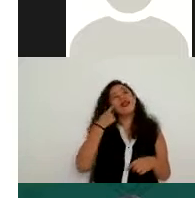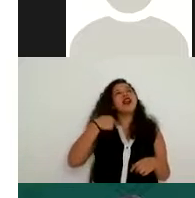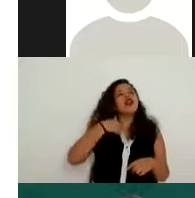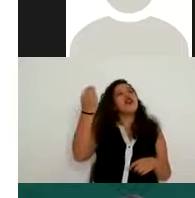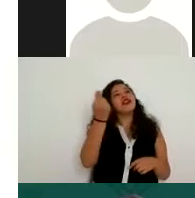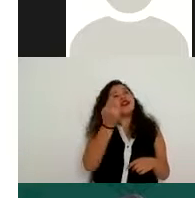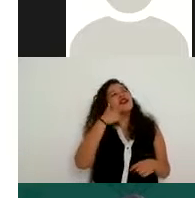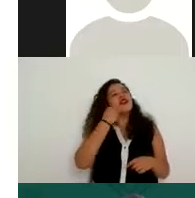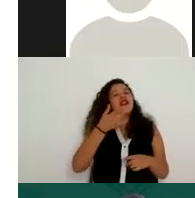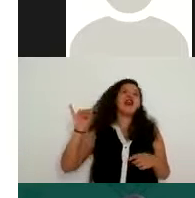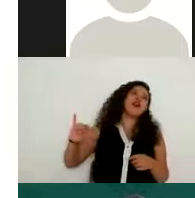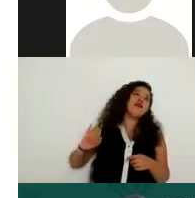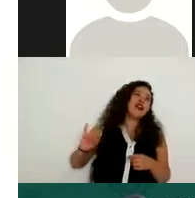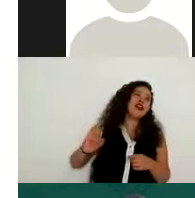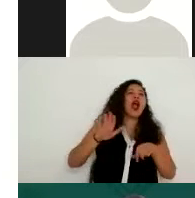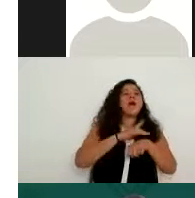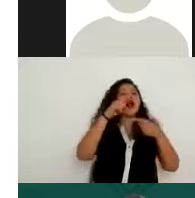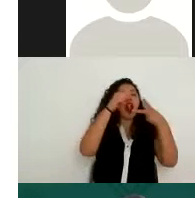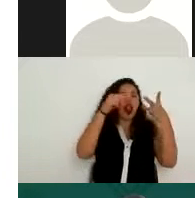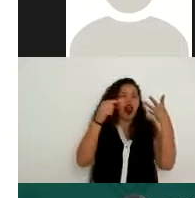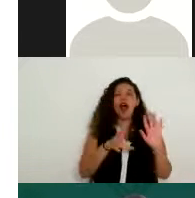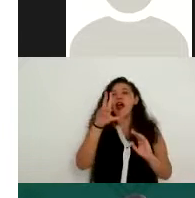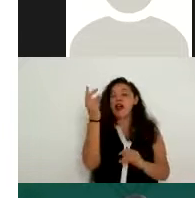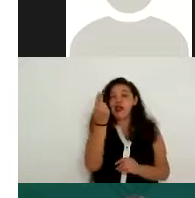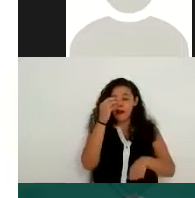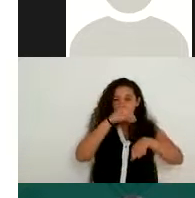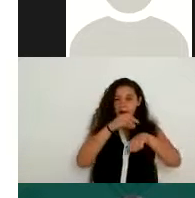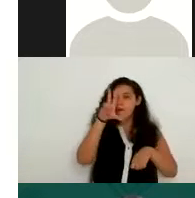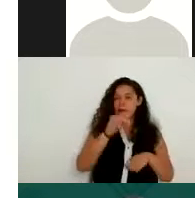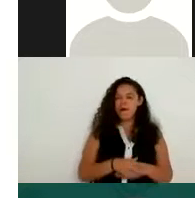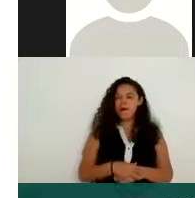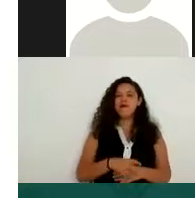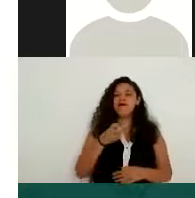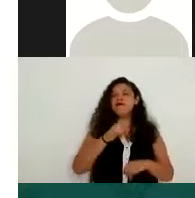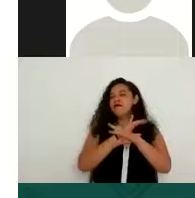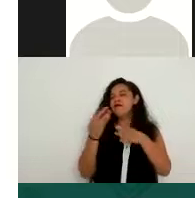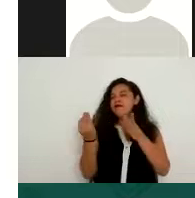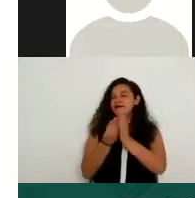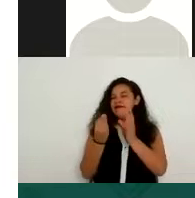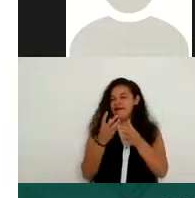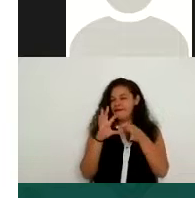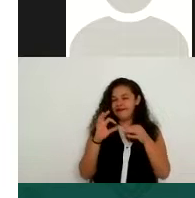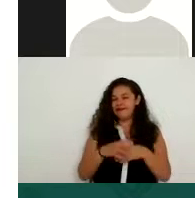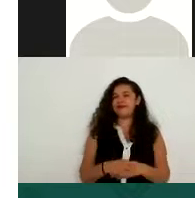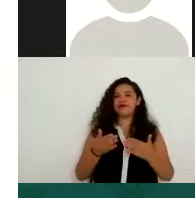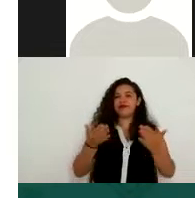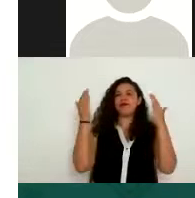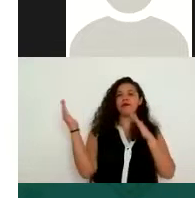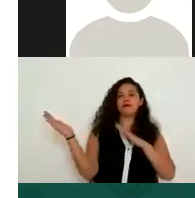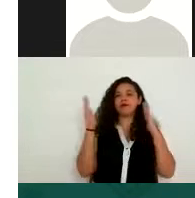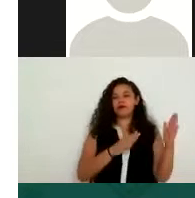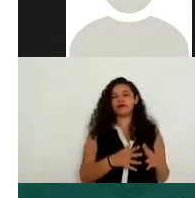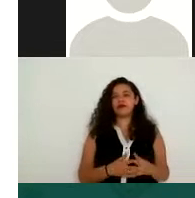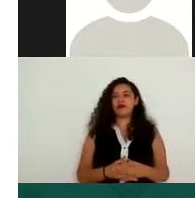rectificación de estos. Como ven, nuevamente se vuelve a hablar de los datos personales. En la siguiente diapositiva, ya habla del